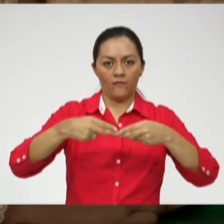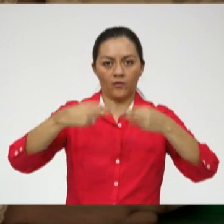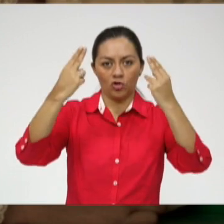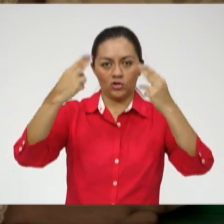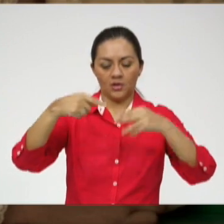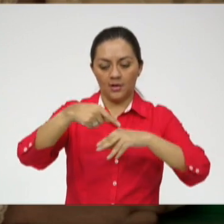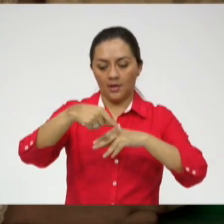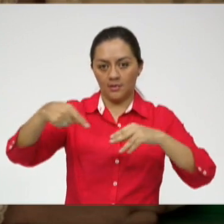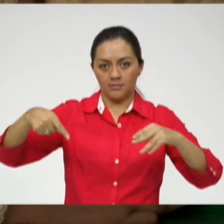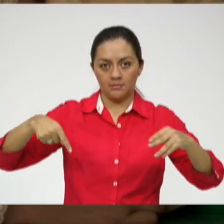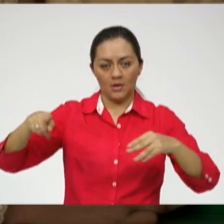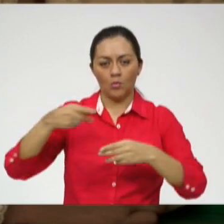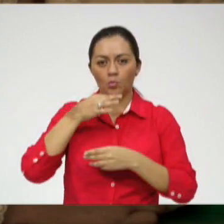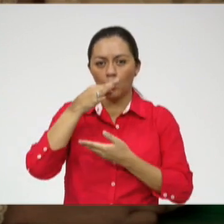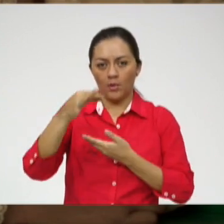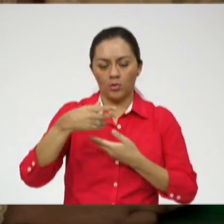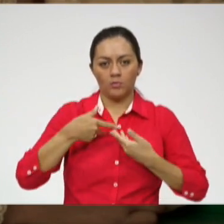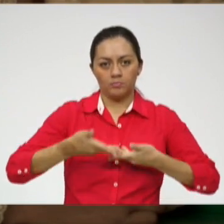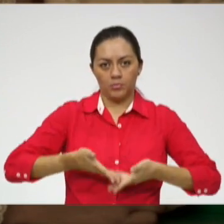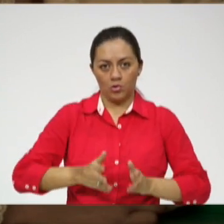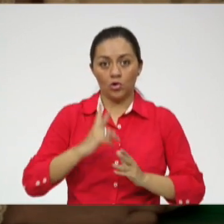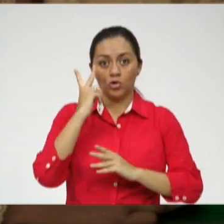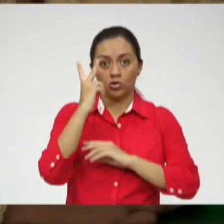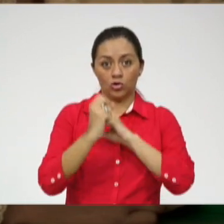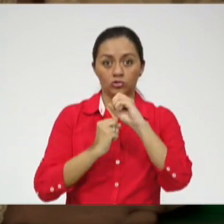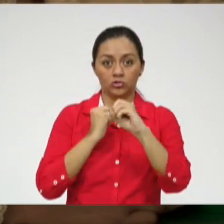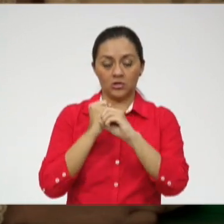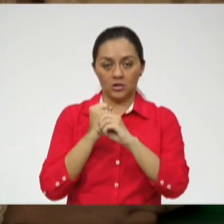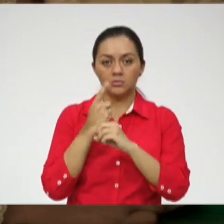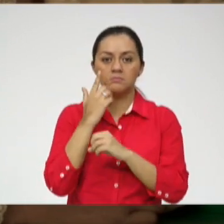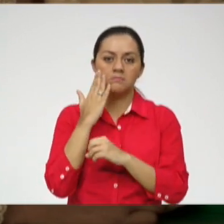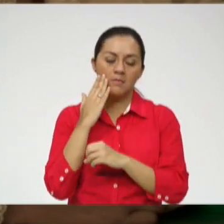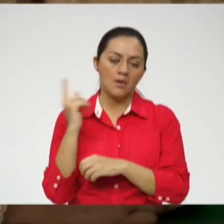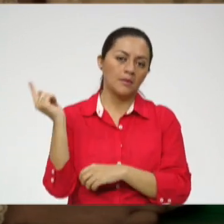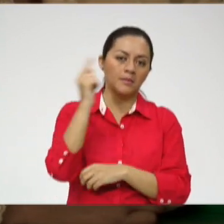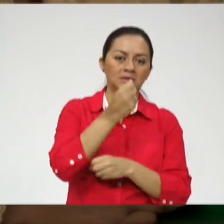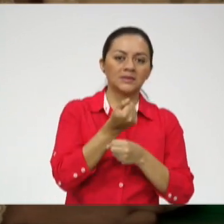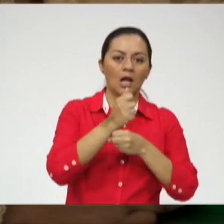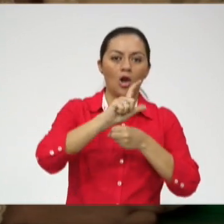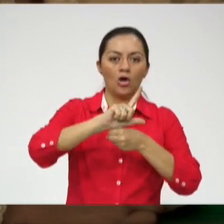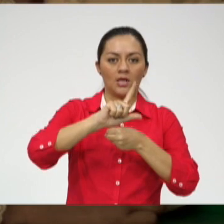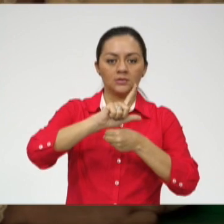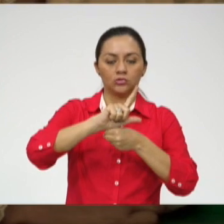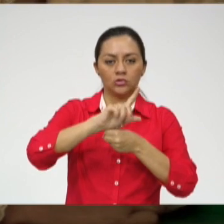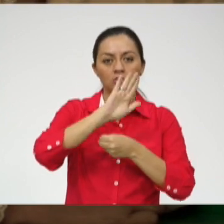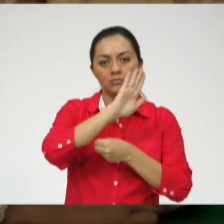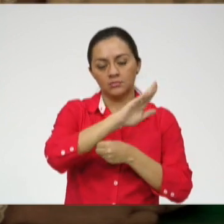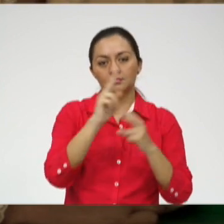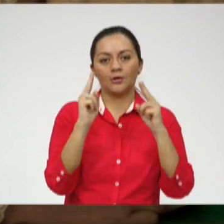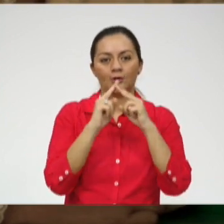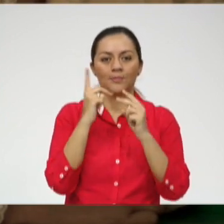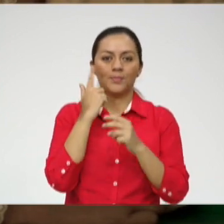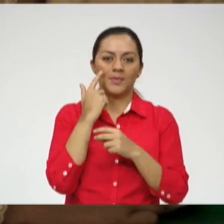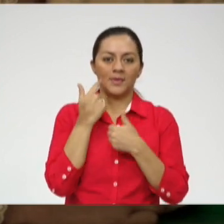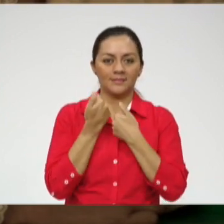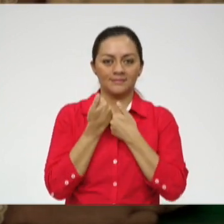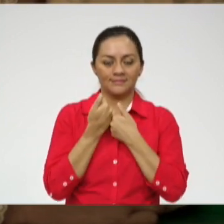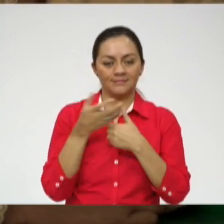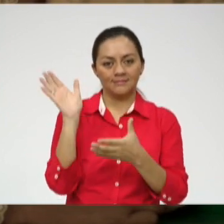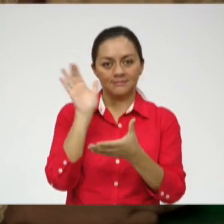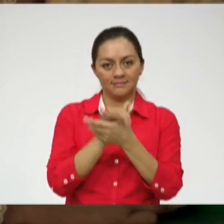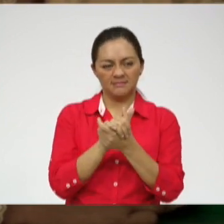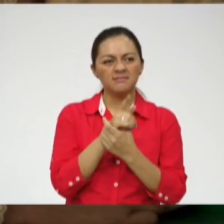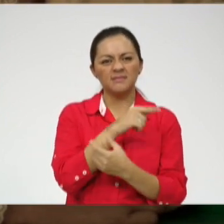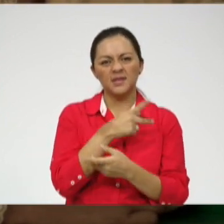A los dos años mi mamá se vino a vivir a San Lorenzo, ya se conoció con mi papá y todo. Y vivíamos ahí,